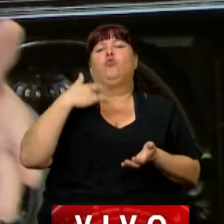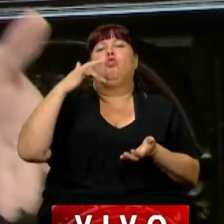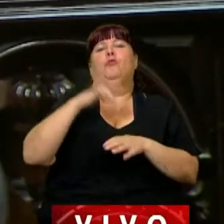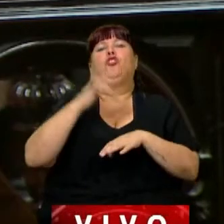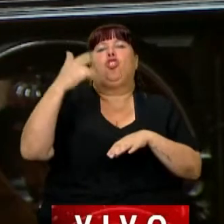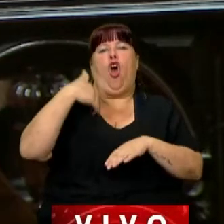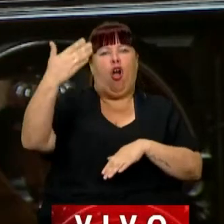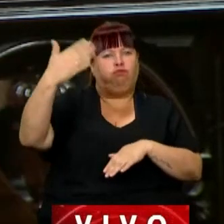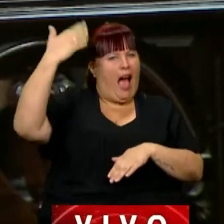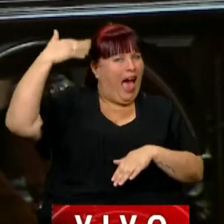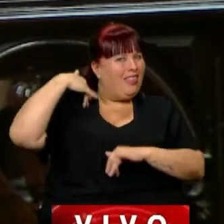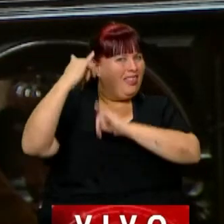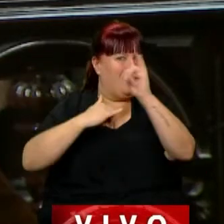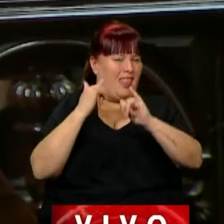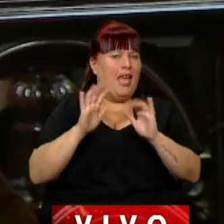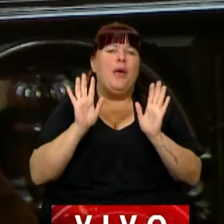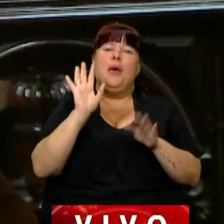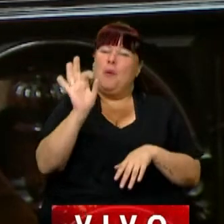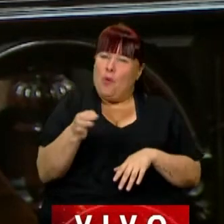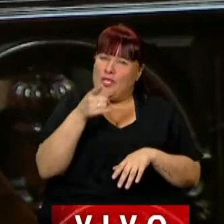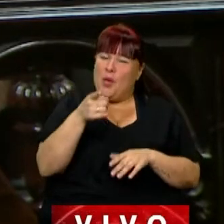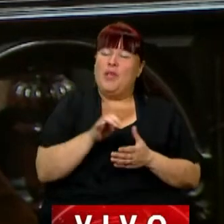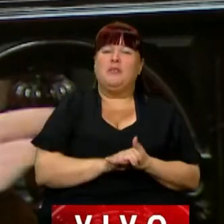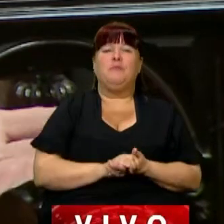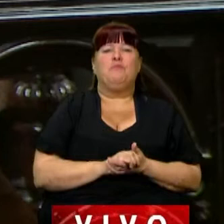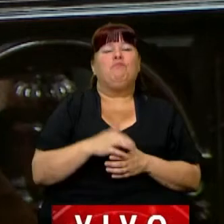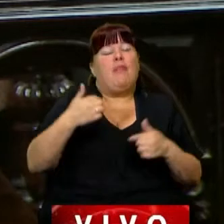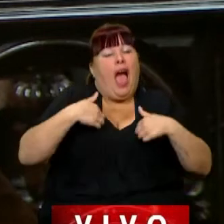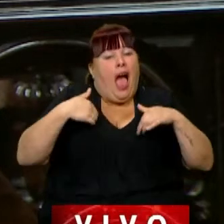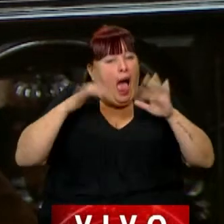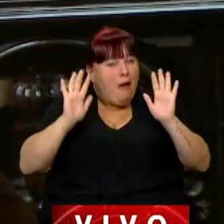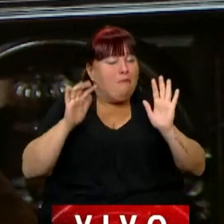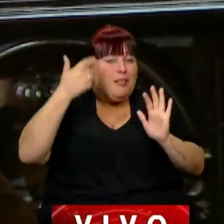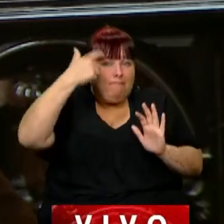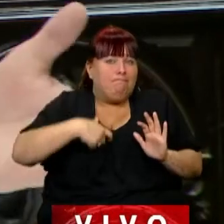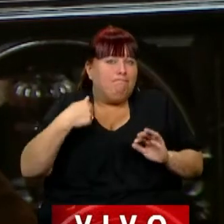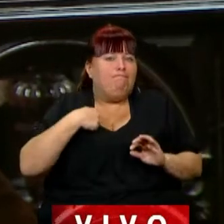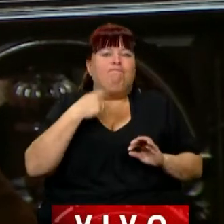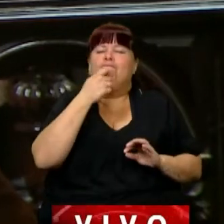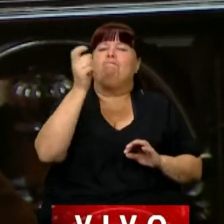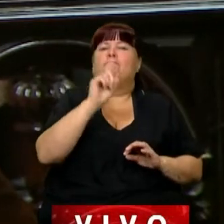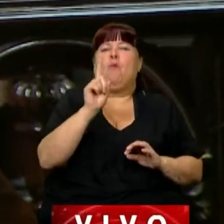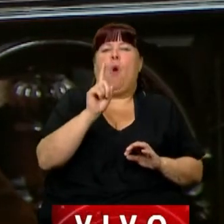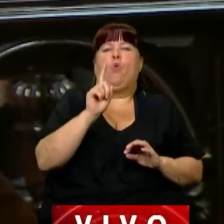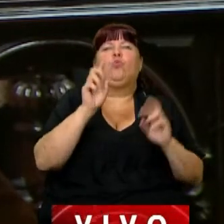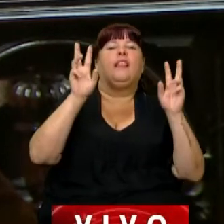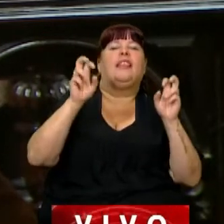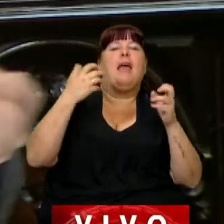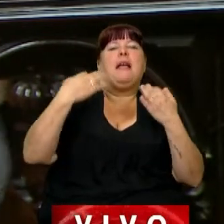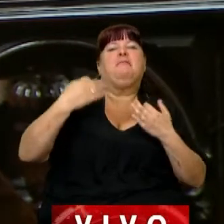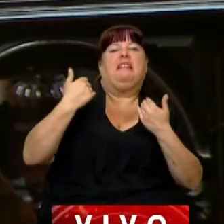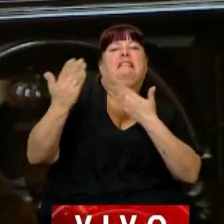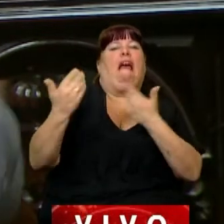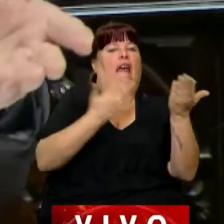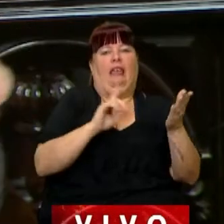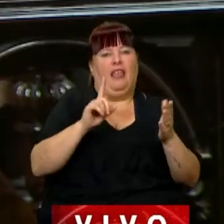exponer anteriormente. Pero sabe qué, presidente, a mí particularmente no me gustan las cuestiones de privilegio y